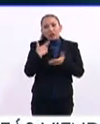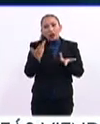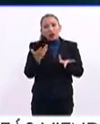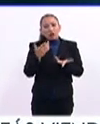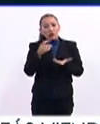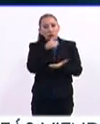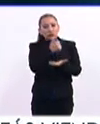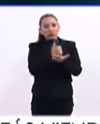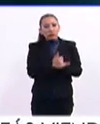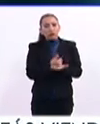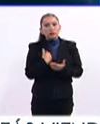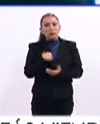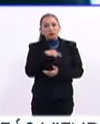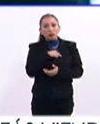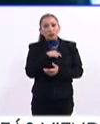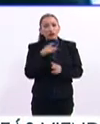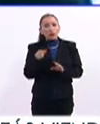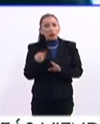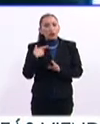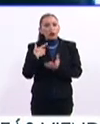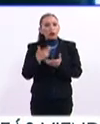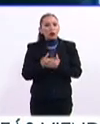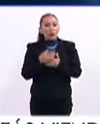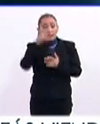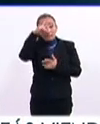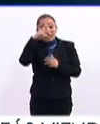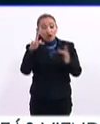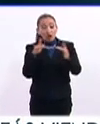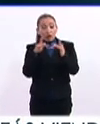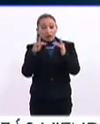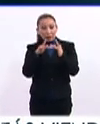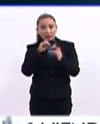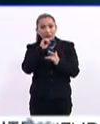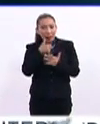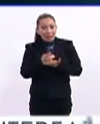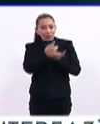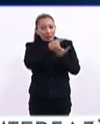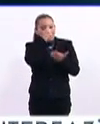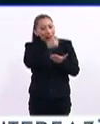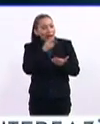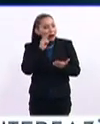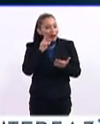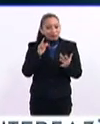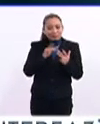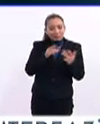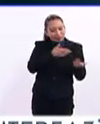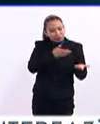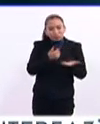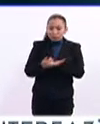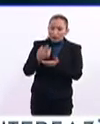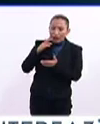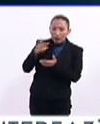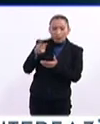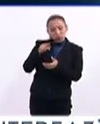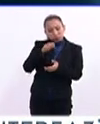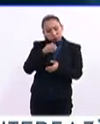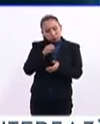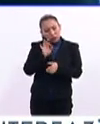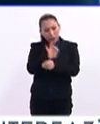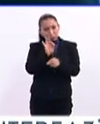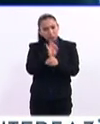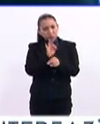urbanizadas, pues estamos con la parte de México Conectado que nos ayuda ciertamente a tener esa conexión y a poder